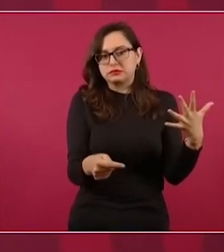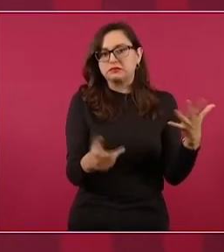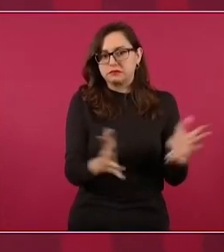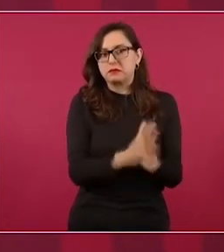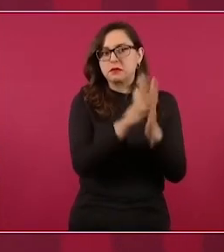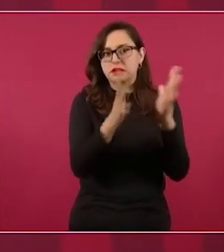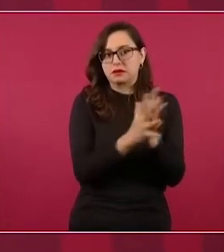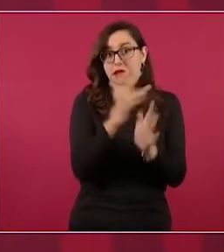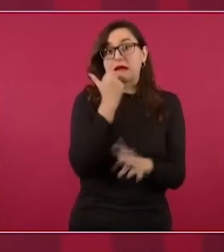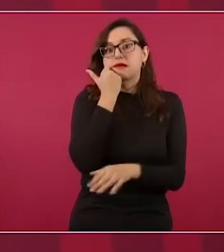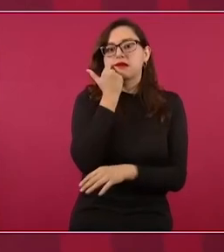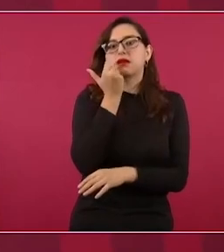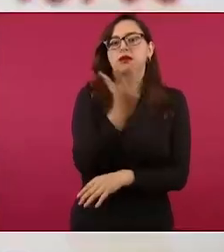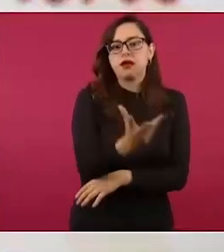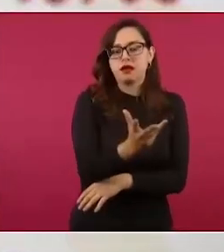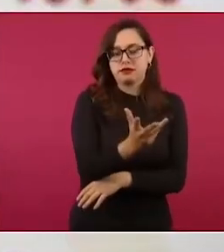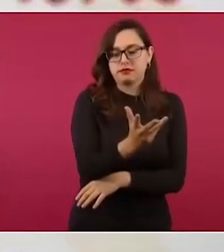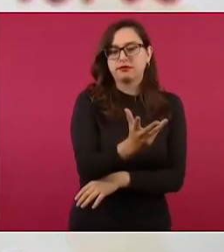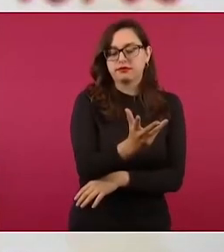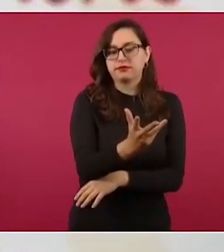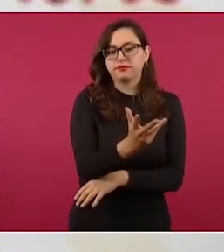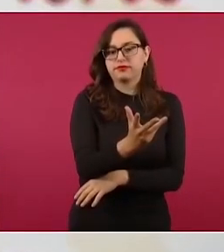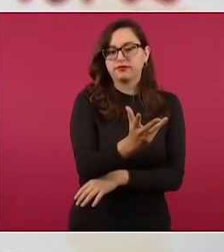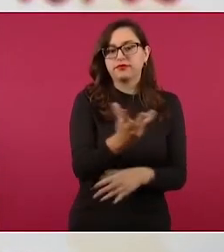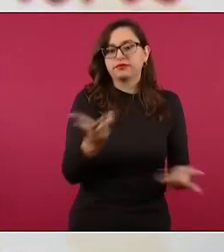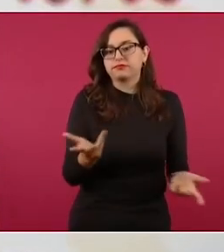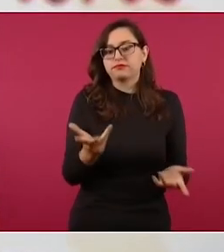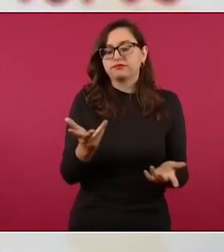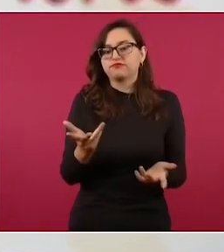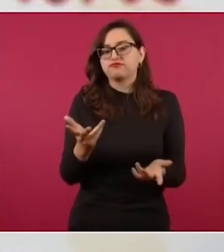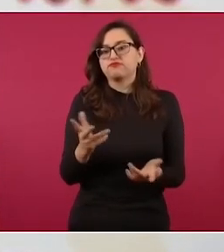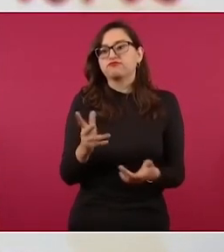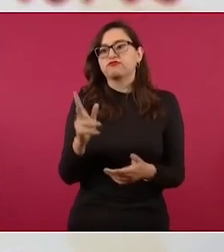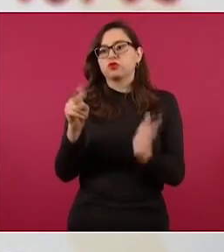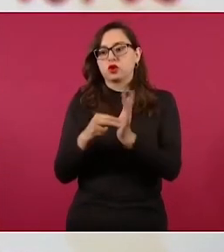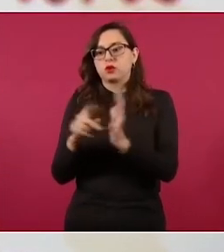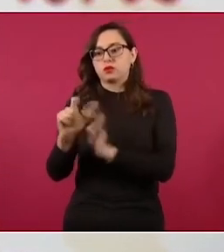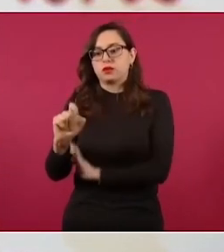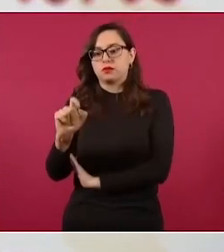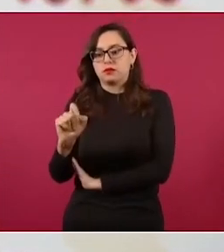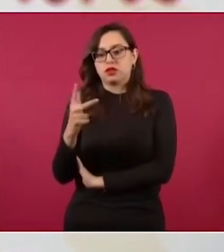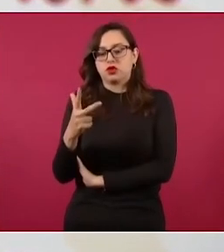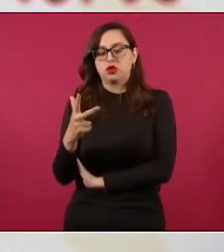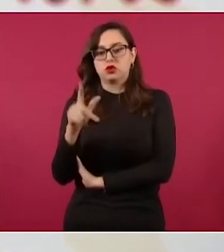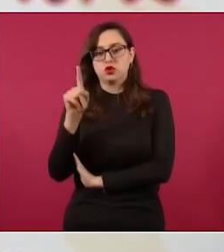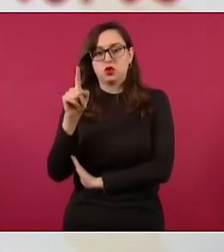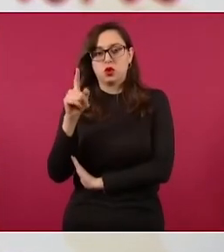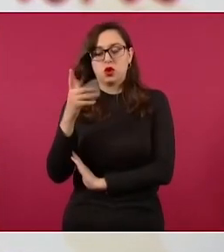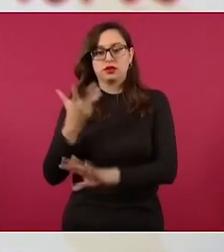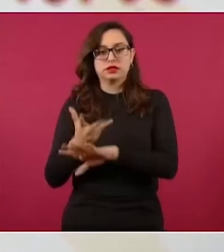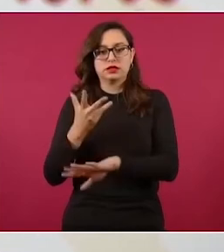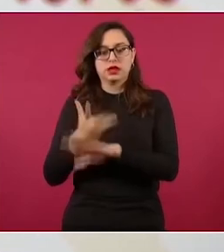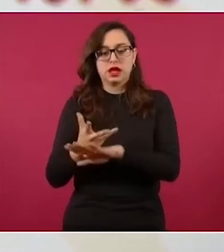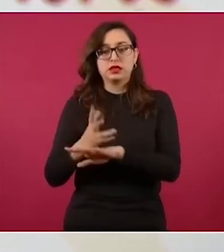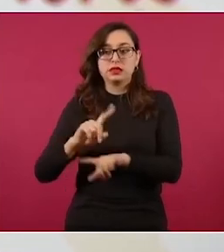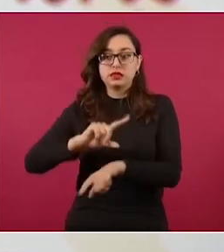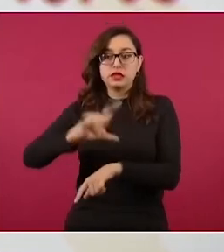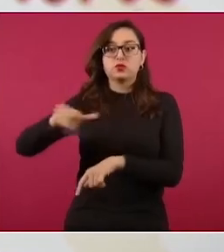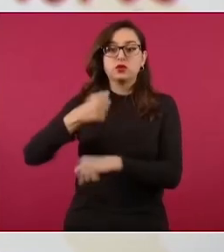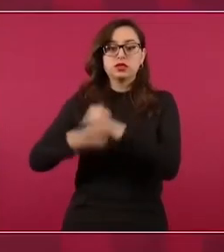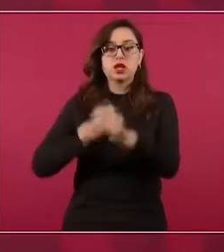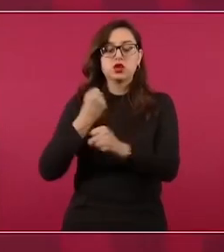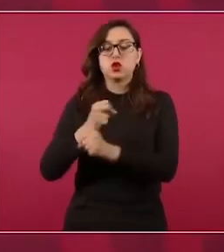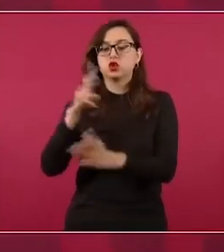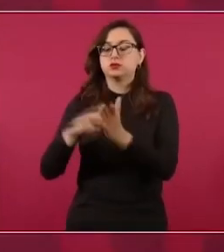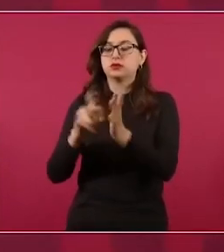desde luego que el 2028 va a ser en Los Ángeles y en Brisbane, Australia, en 2032.